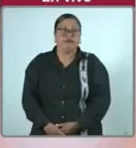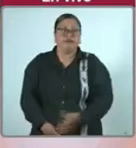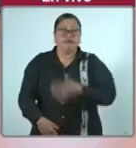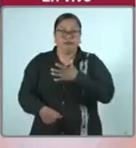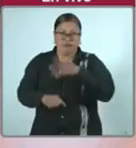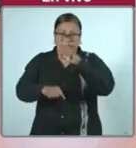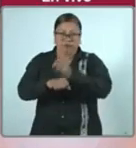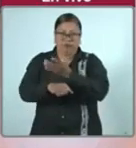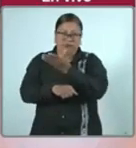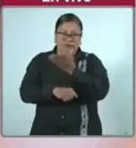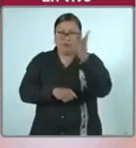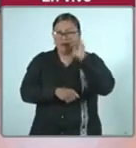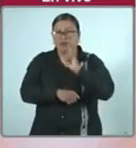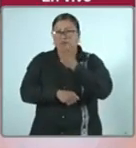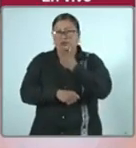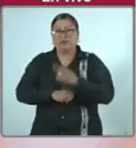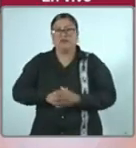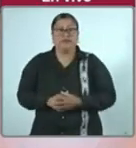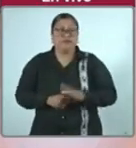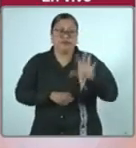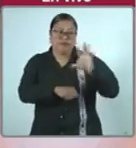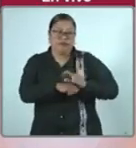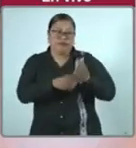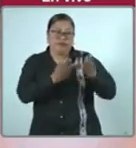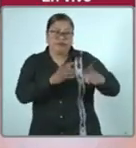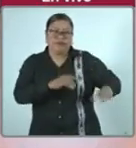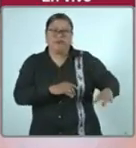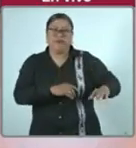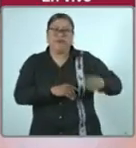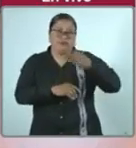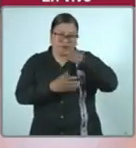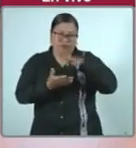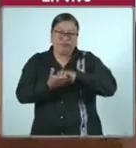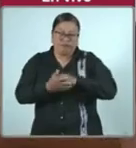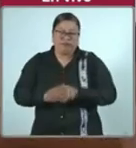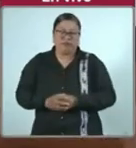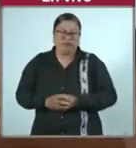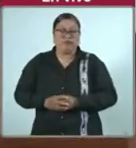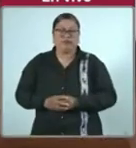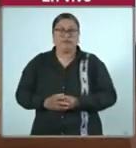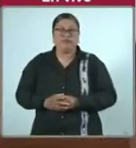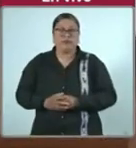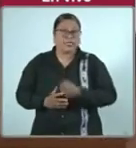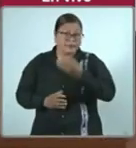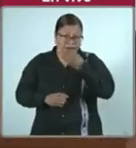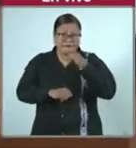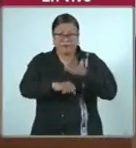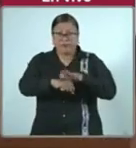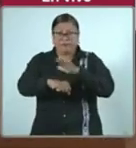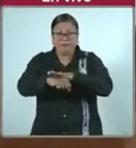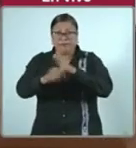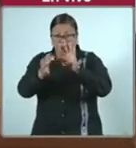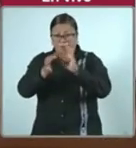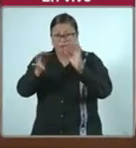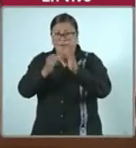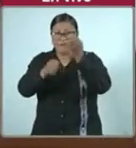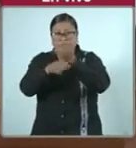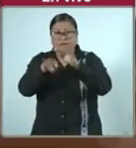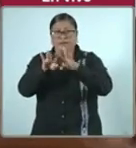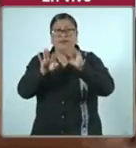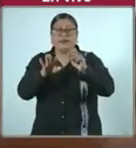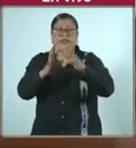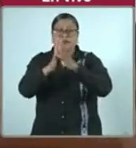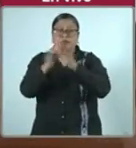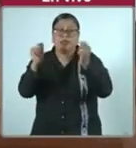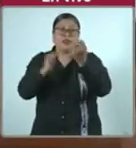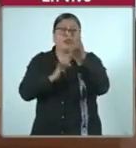Buenos días a todas y a todos. Con su permiso, señor secretario. Bueno, comentarles, voy a dar una información sobre la desaparición